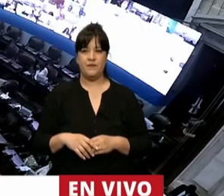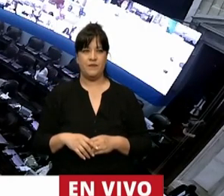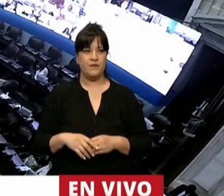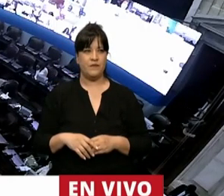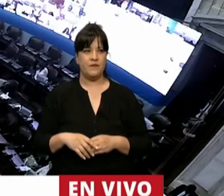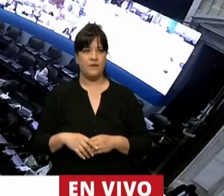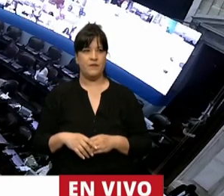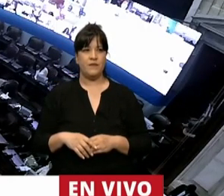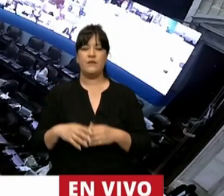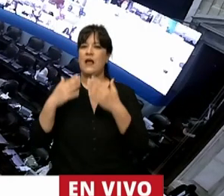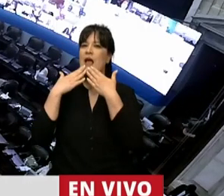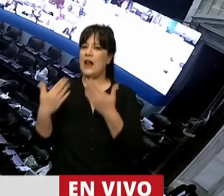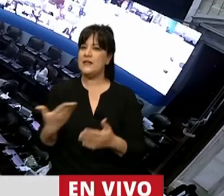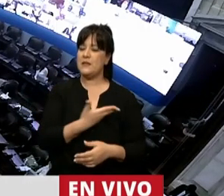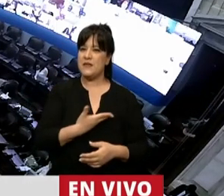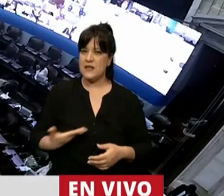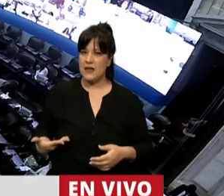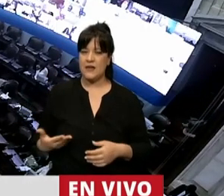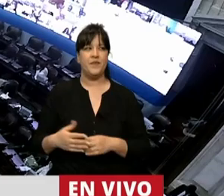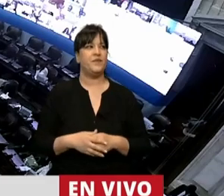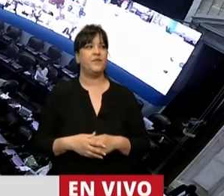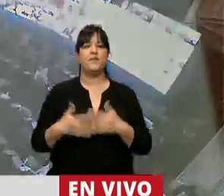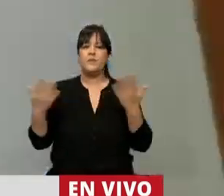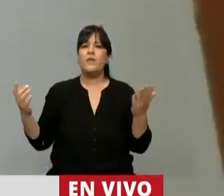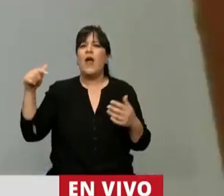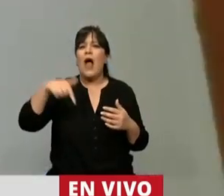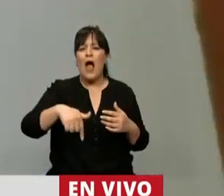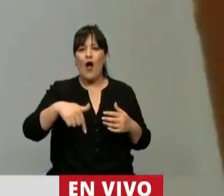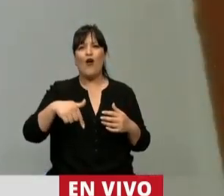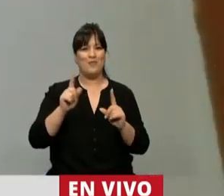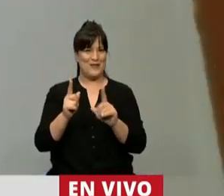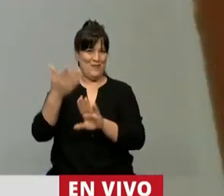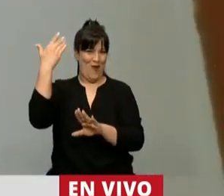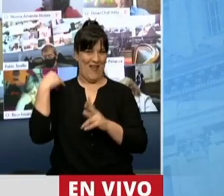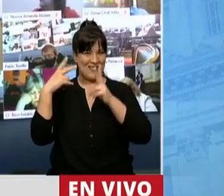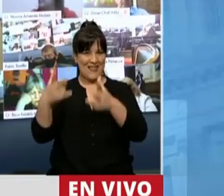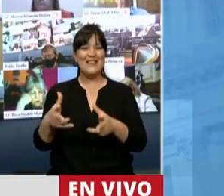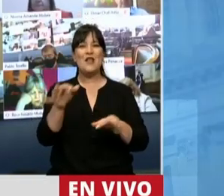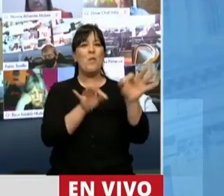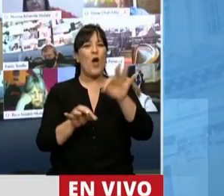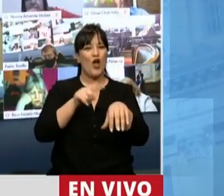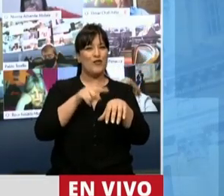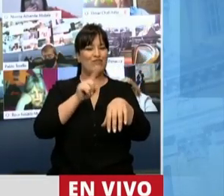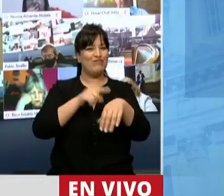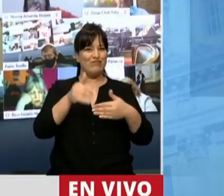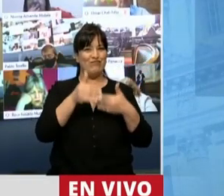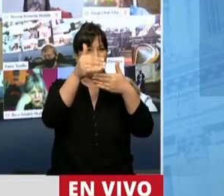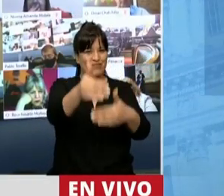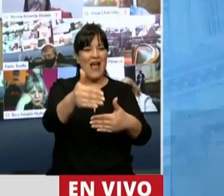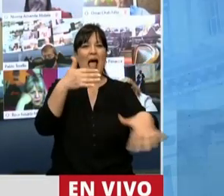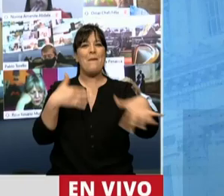Muchas gracias, presidente. Bueno, estamos tratando, como se ha dicho acá, un proyecto de prórroga de la emergencia